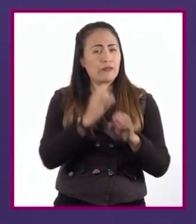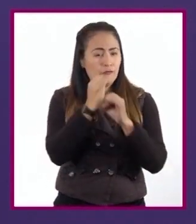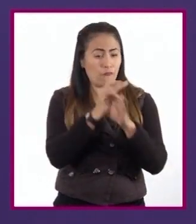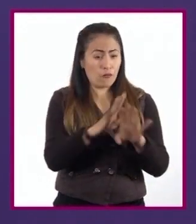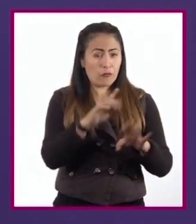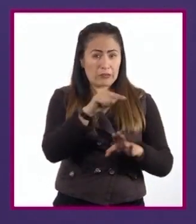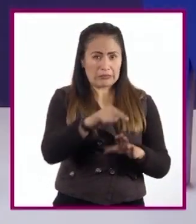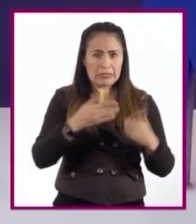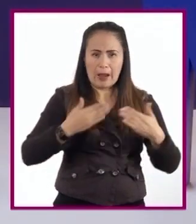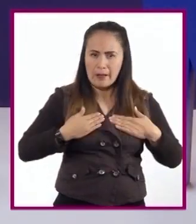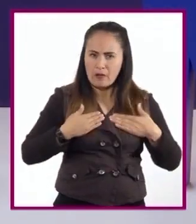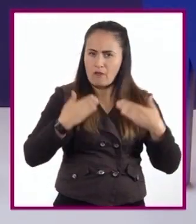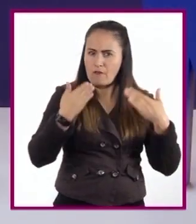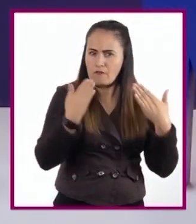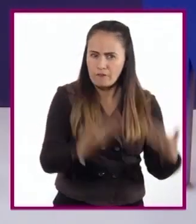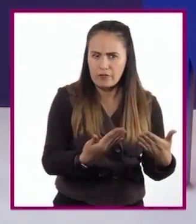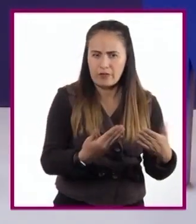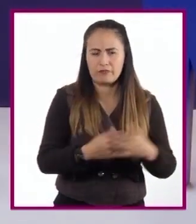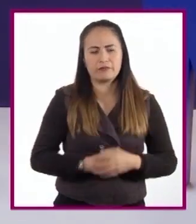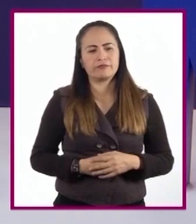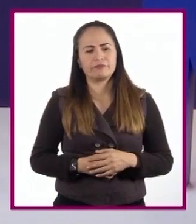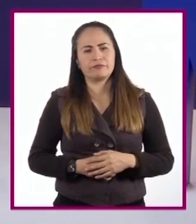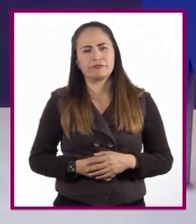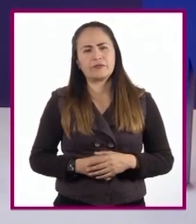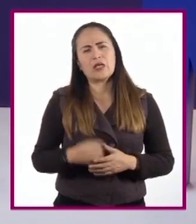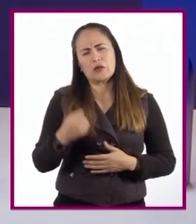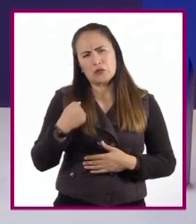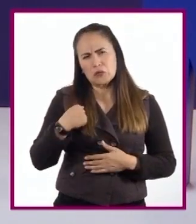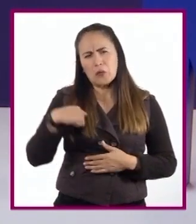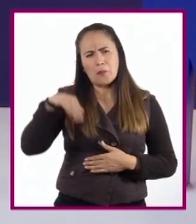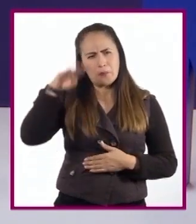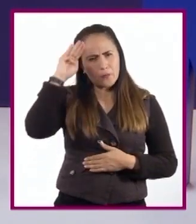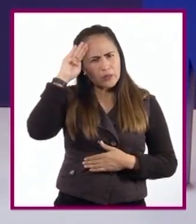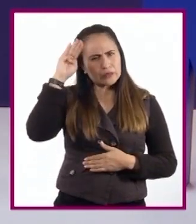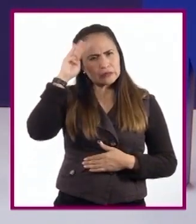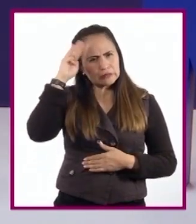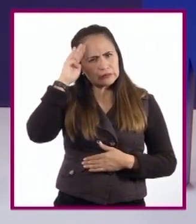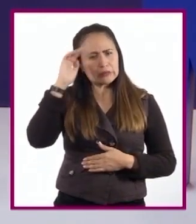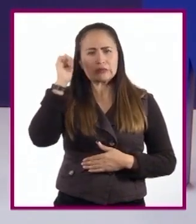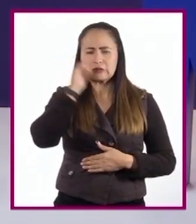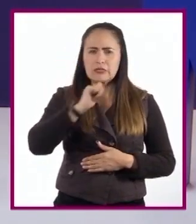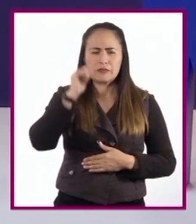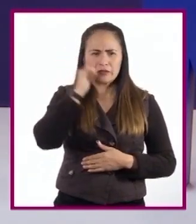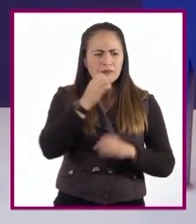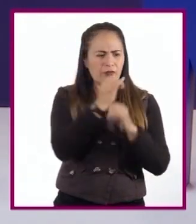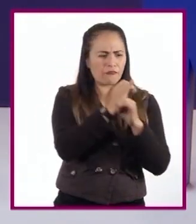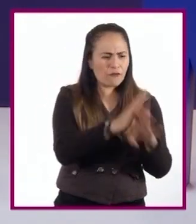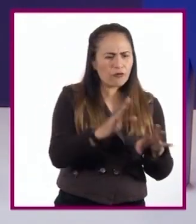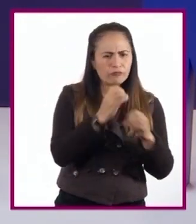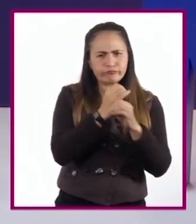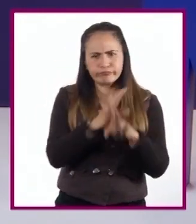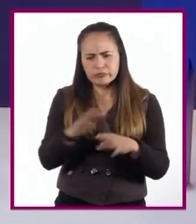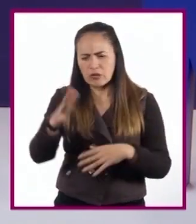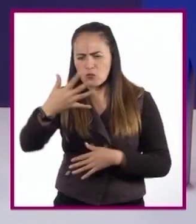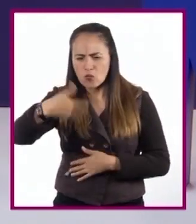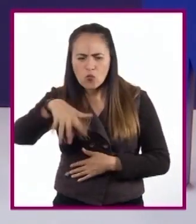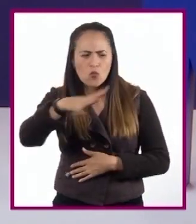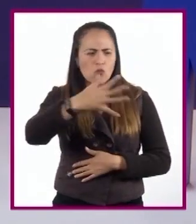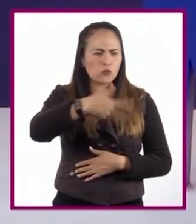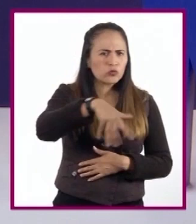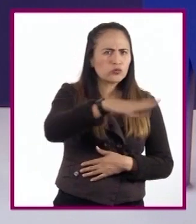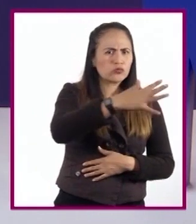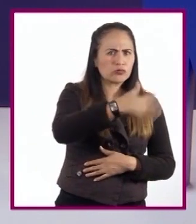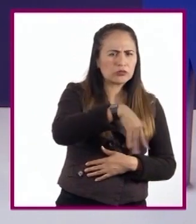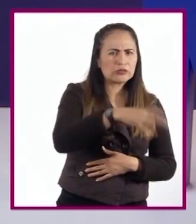confiable. Pienso que, además, hay que indagar en diversas fuentes, ya que esto nos